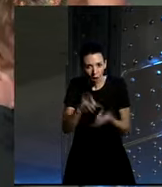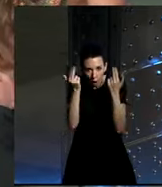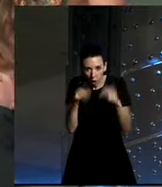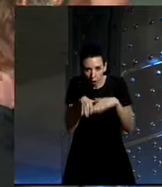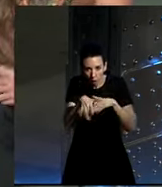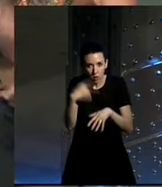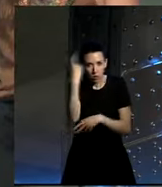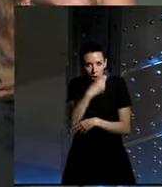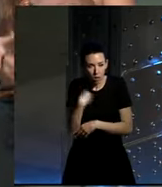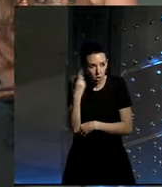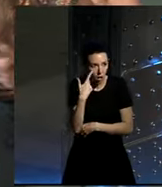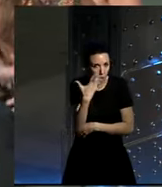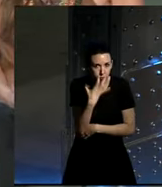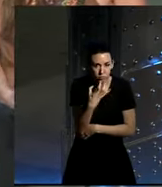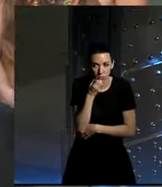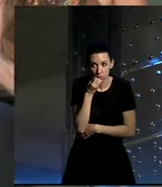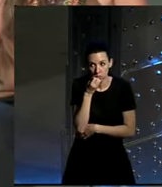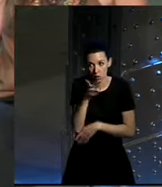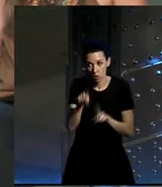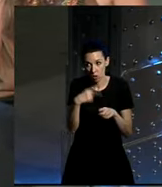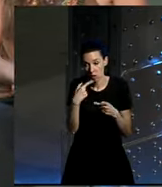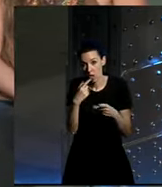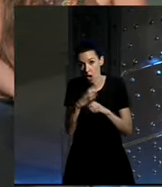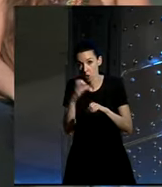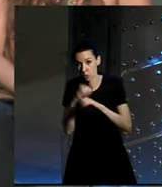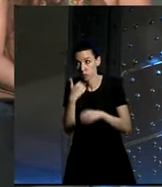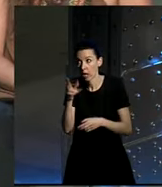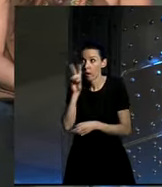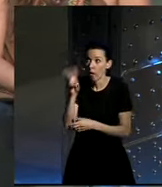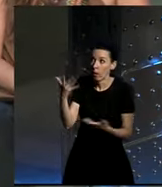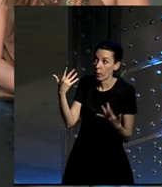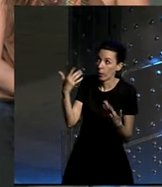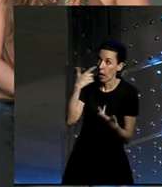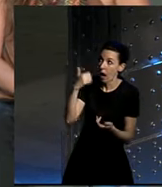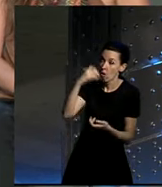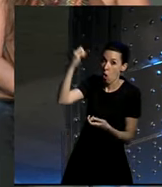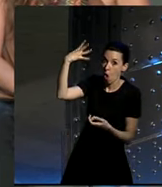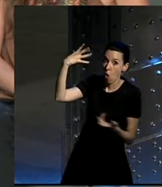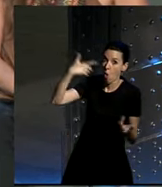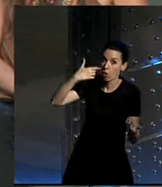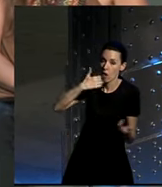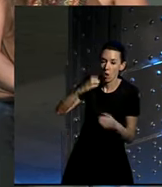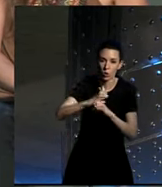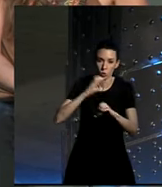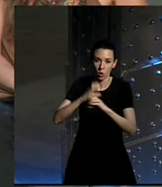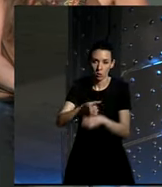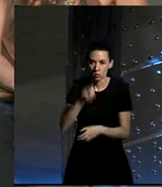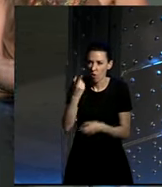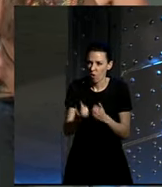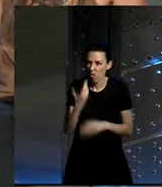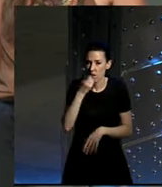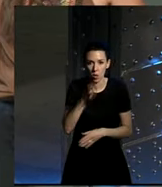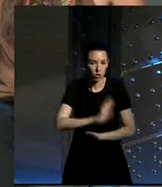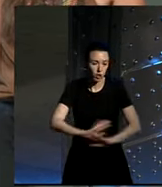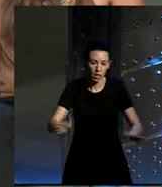ahí todos con caretos luego dije bueno pues va en autobús por lo menos veo la luz venga pues en autobús y luego dije un día y dije bueno